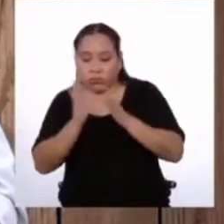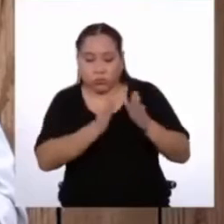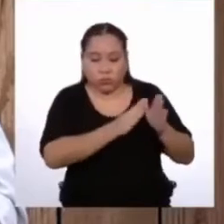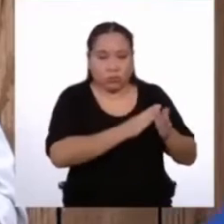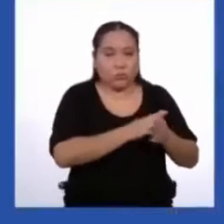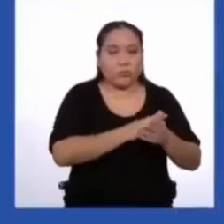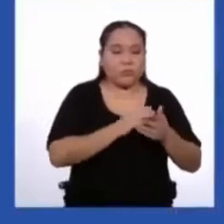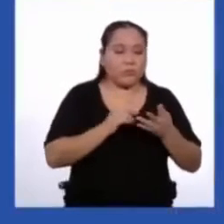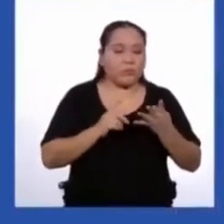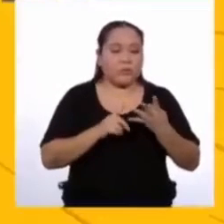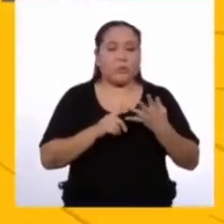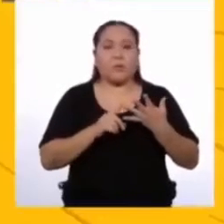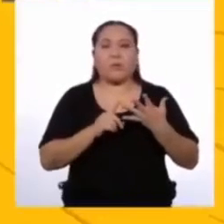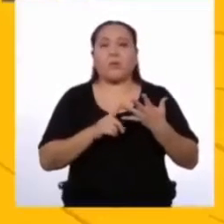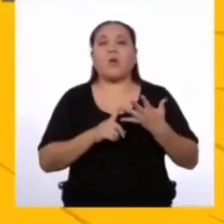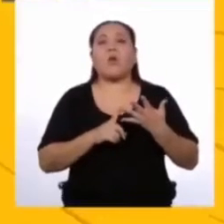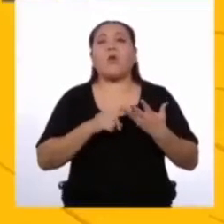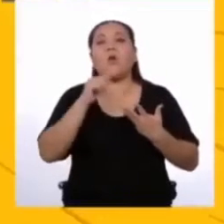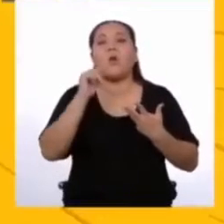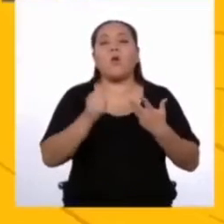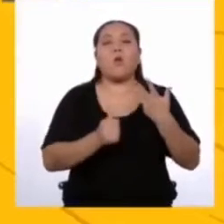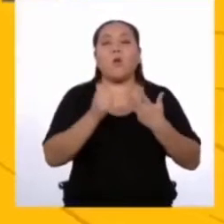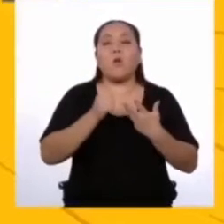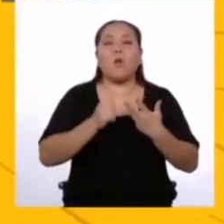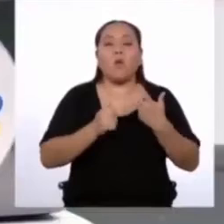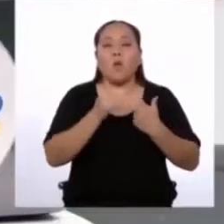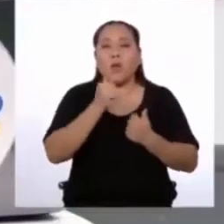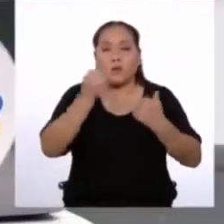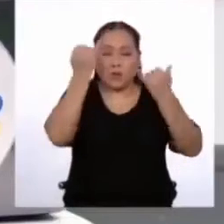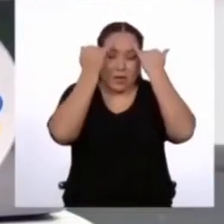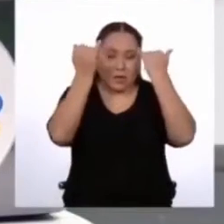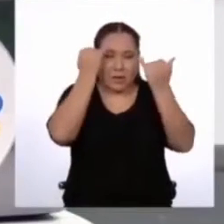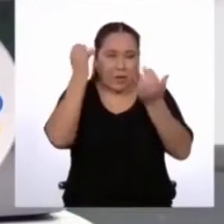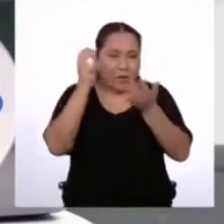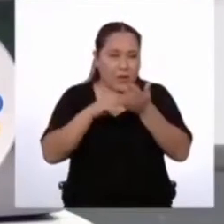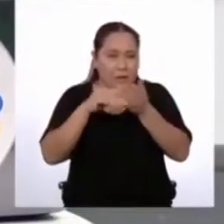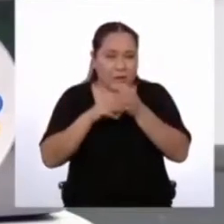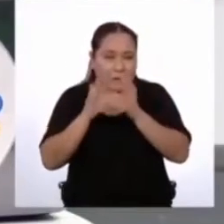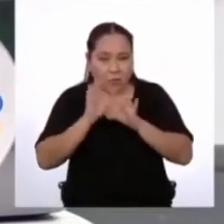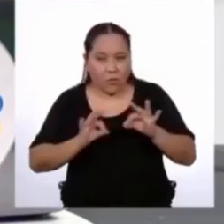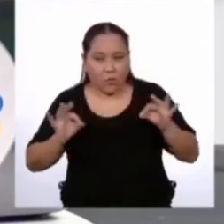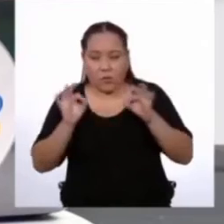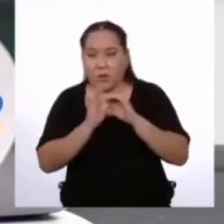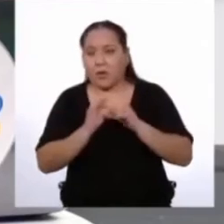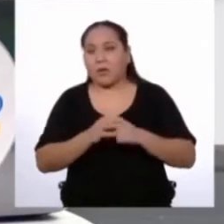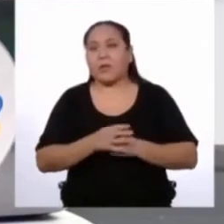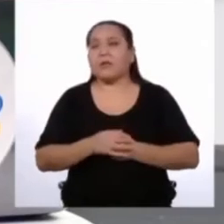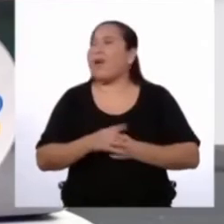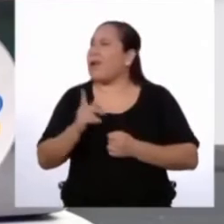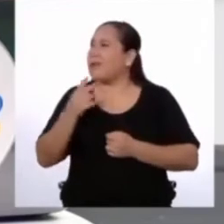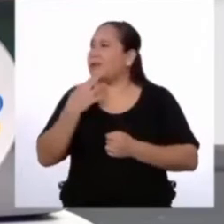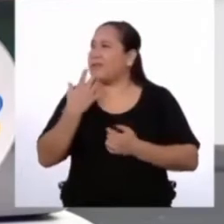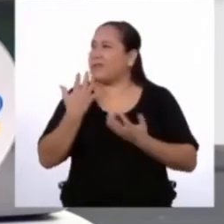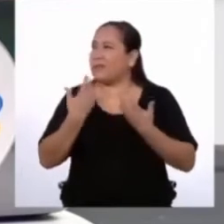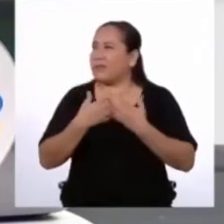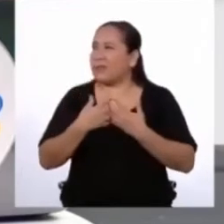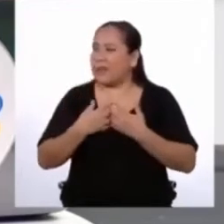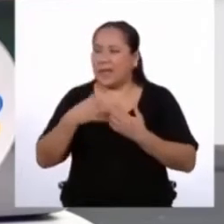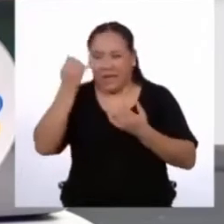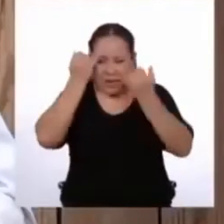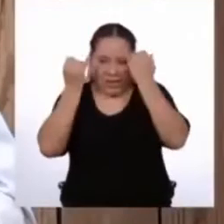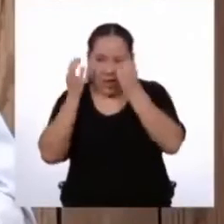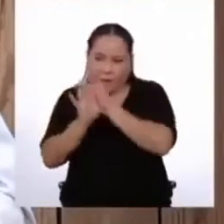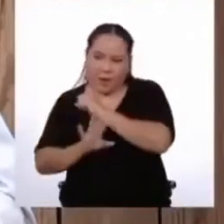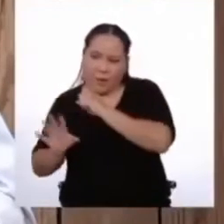siguiente pregunta es, ¿qué ideas debo priorizar? Eso me suena familiar. ¿Tiene que ver con las ideas primarias y